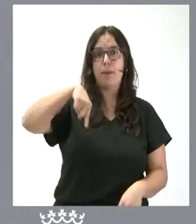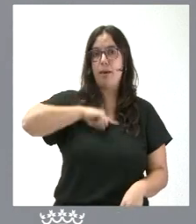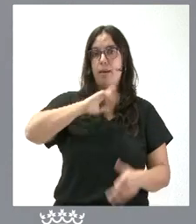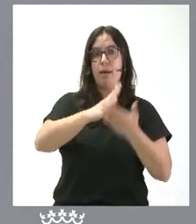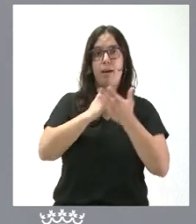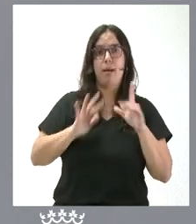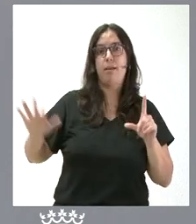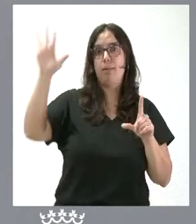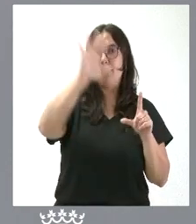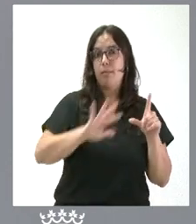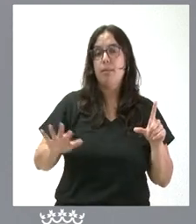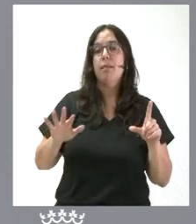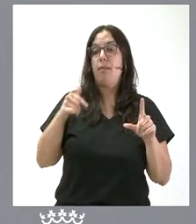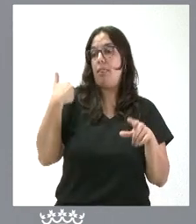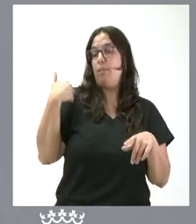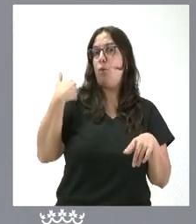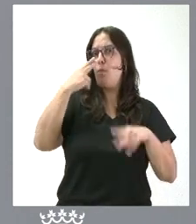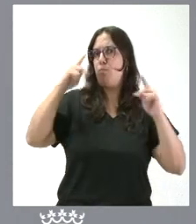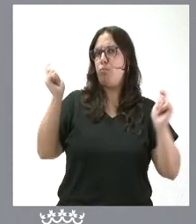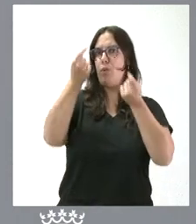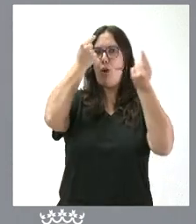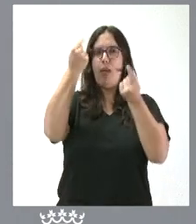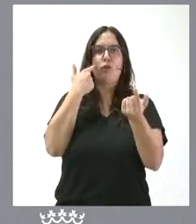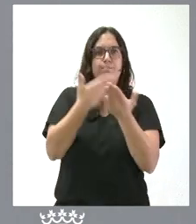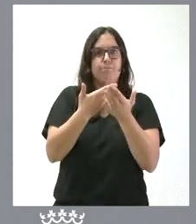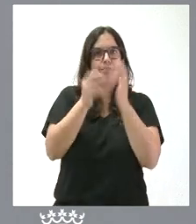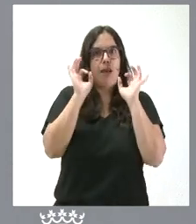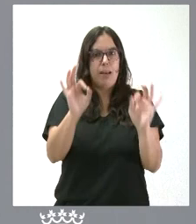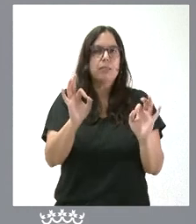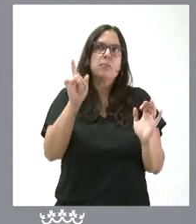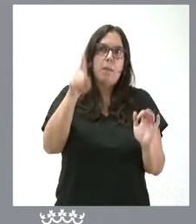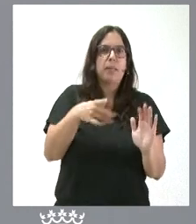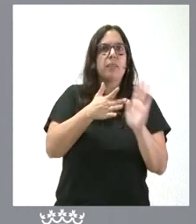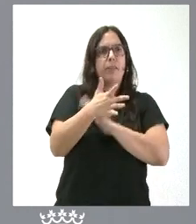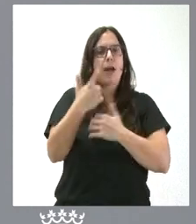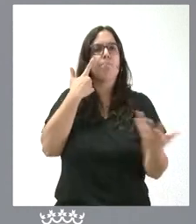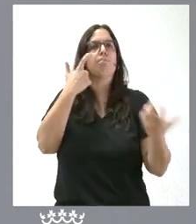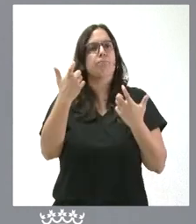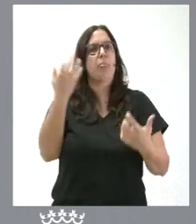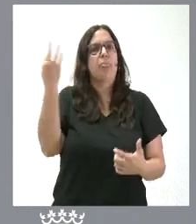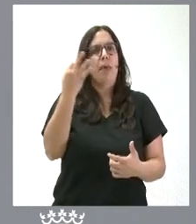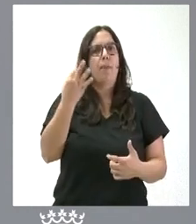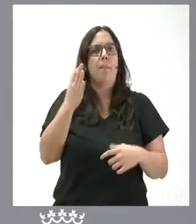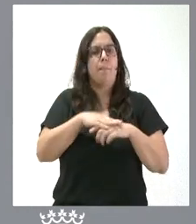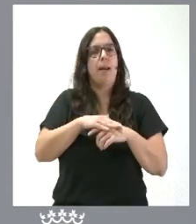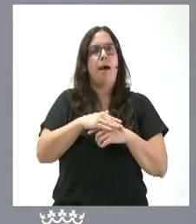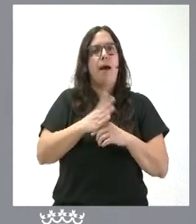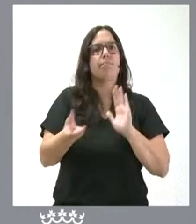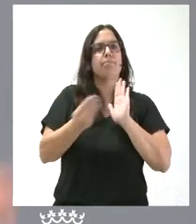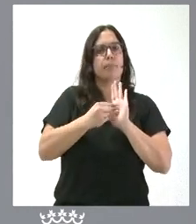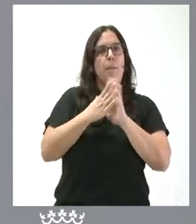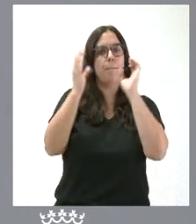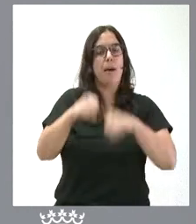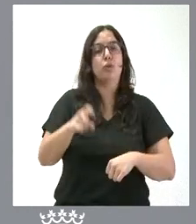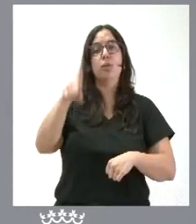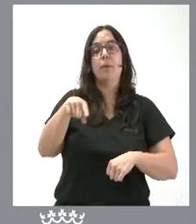dato reciente que se ha hecho público y que es una realidad y que es un motivo también de significarse dentro de ese pacto. Y analizando